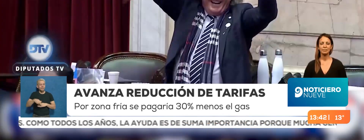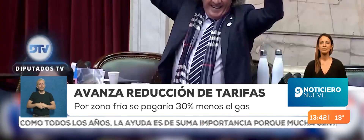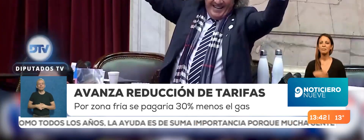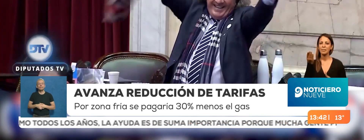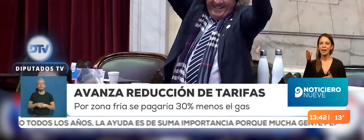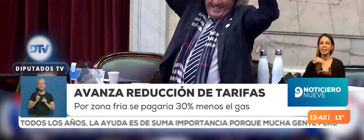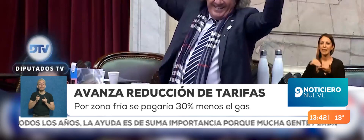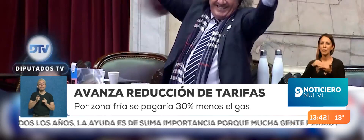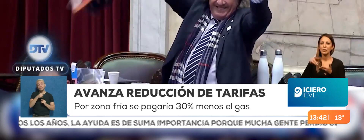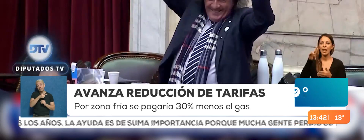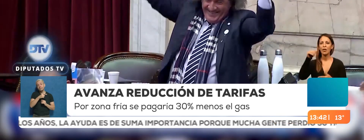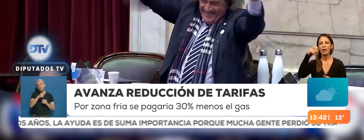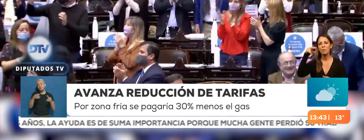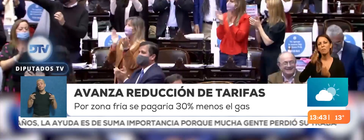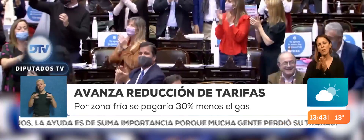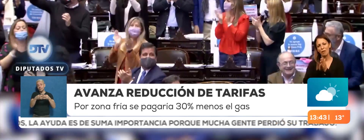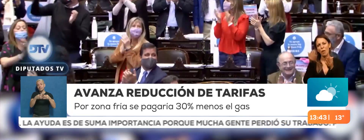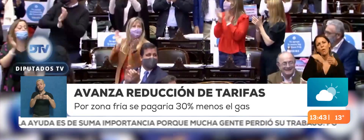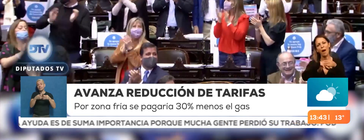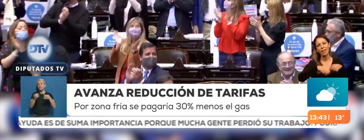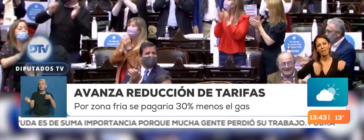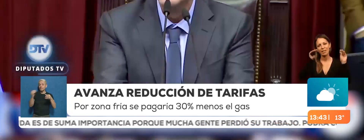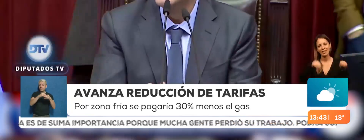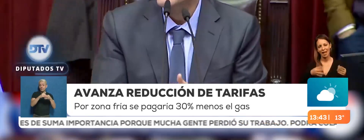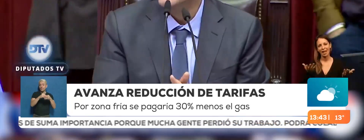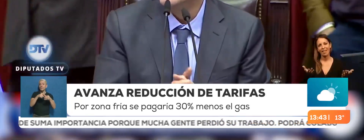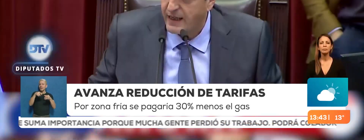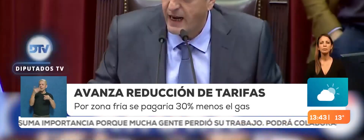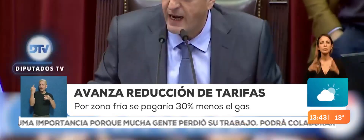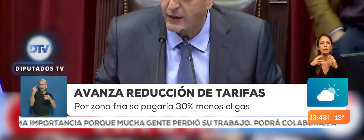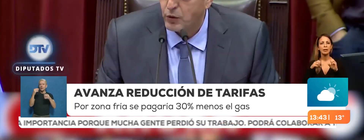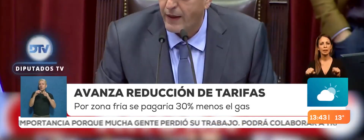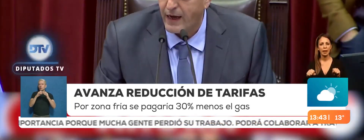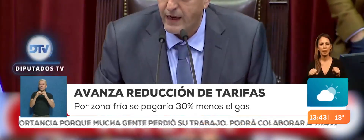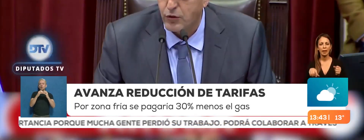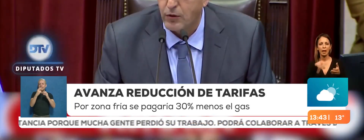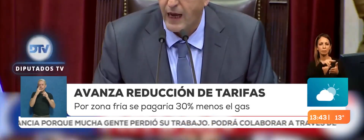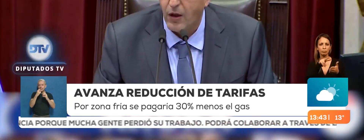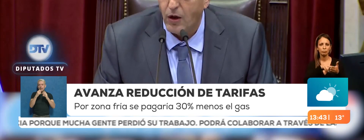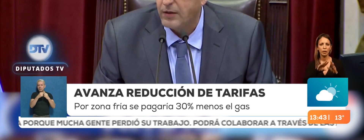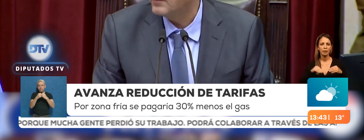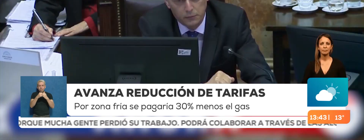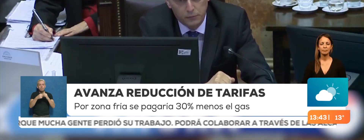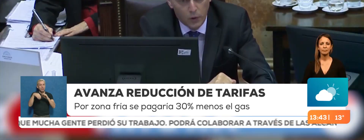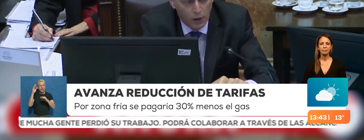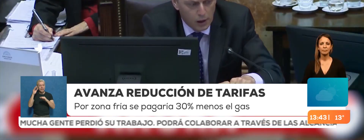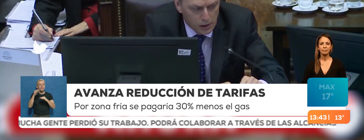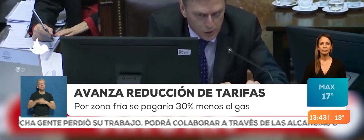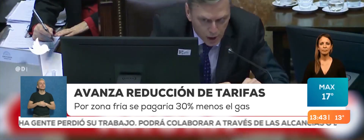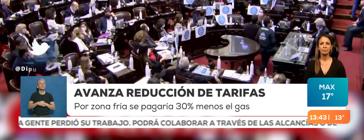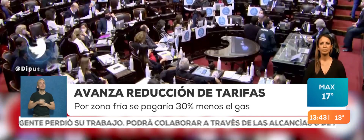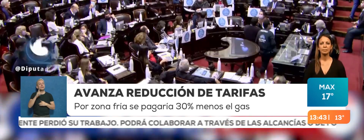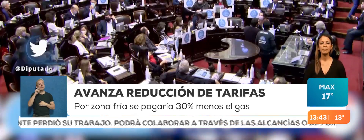es integrante del dictamen de mayoría que se aprobó en la Comisión de Energía. Liliana Suín, del Frente de Todos,